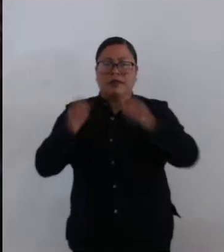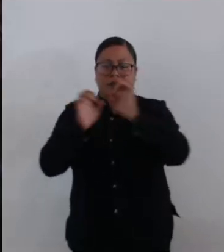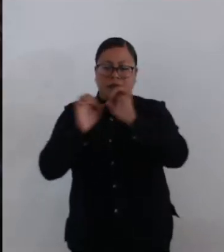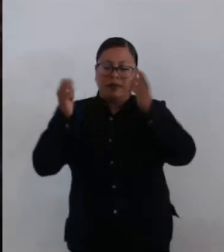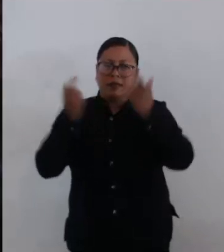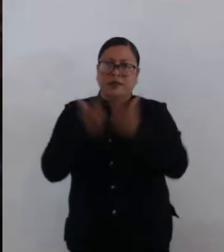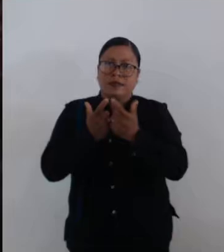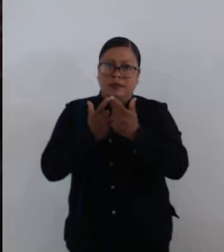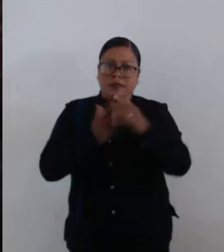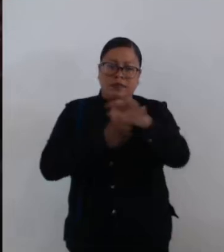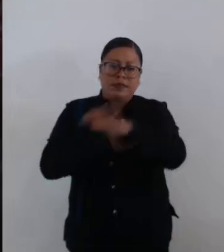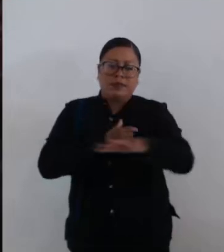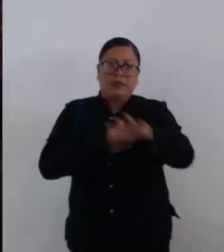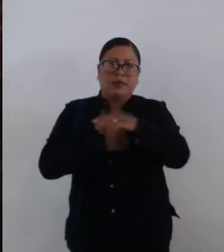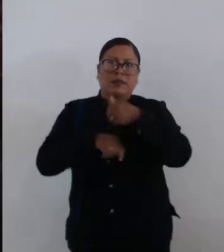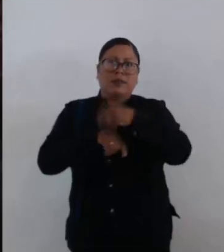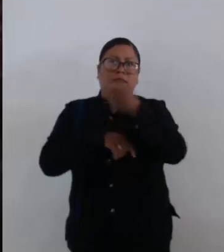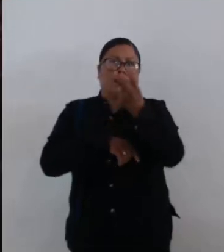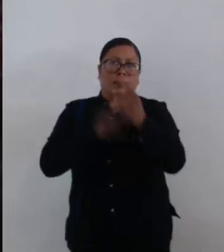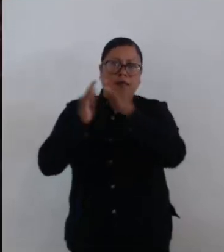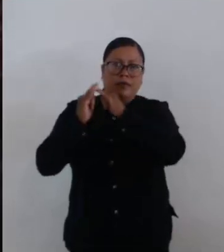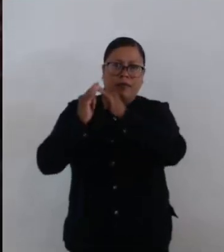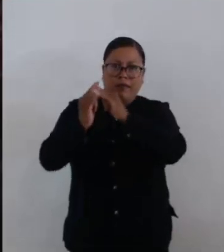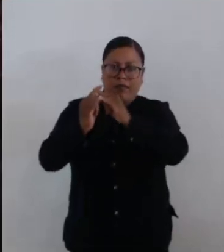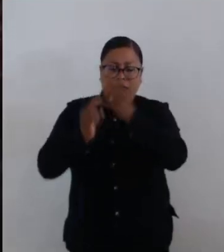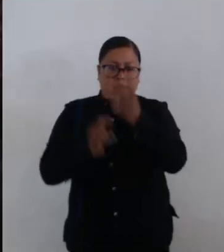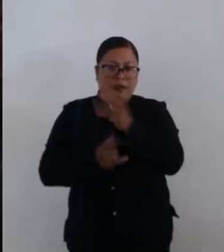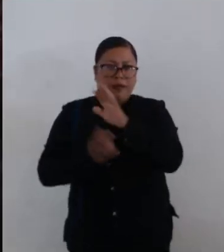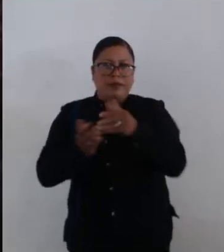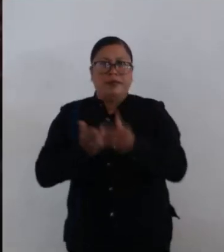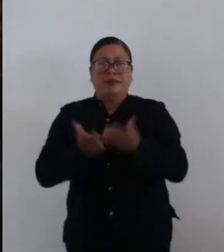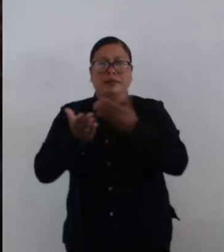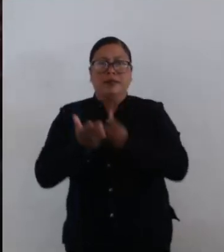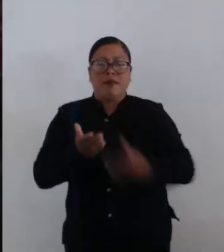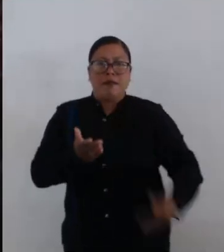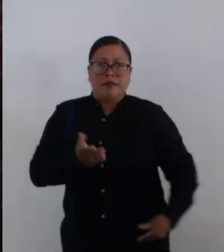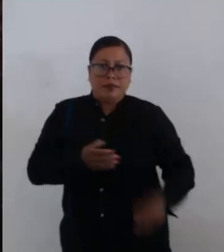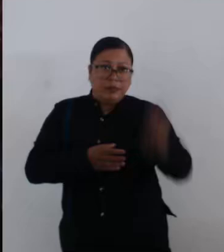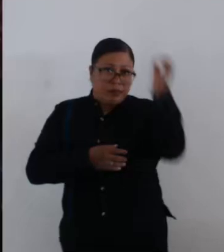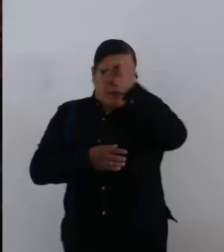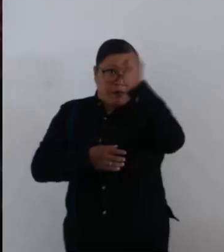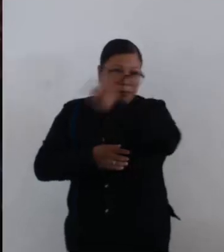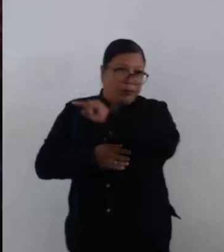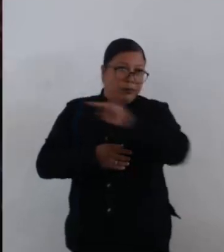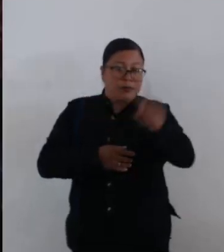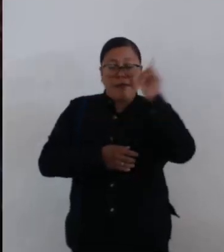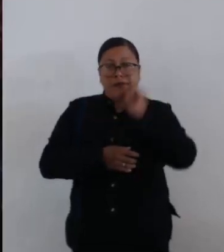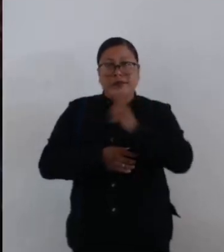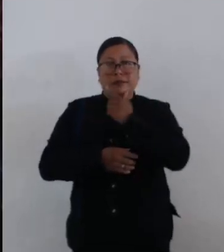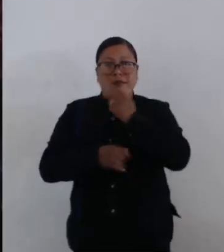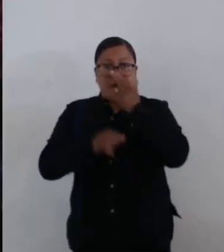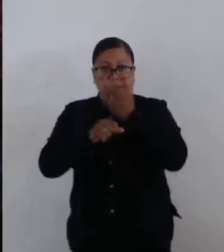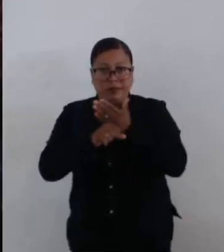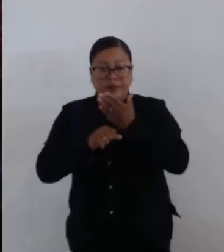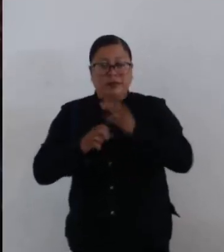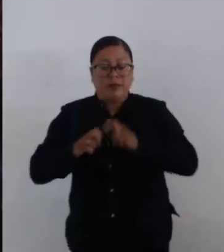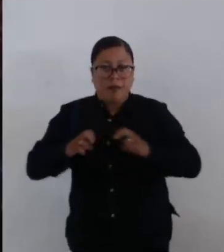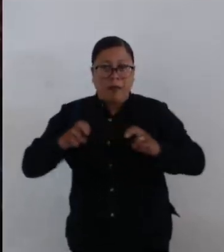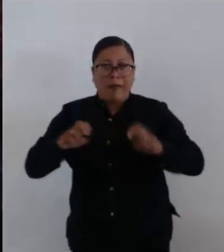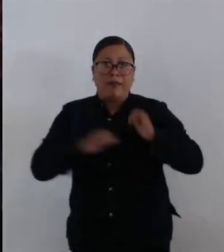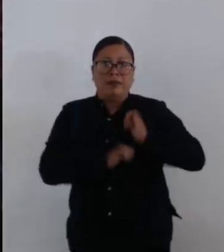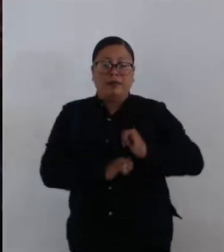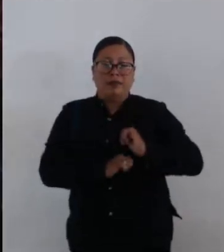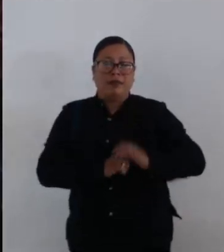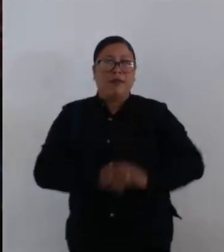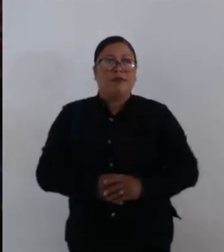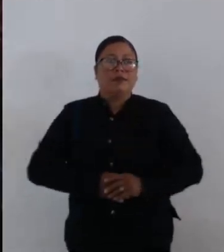abastos, zona sector 2, Tianguis. ¿Es cuánto, señor presidente? Está a su consideración y de las señoras y de los señores